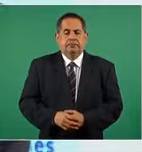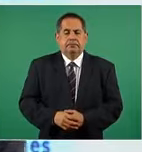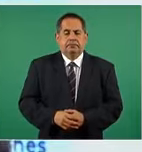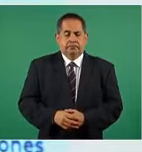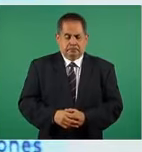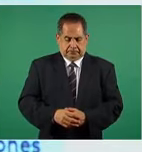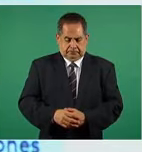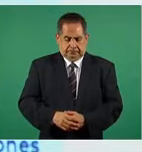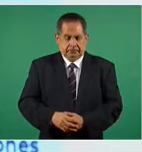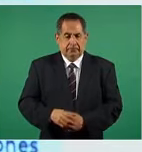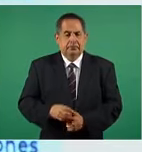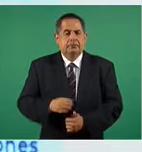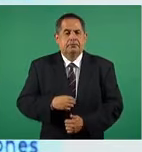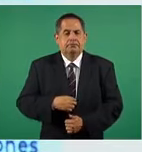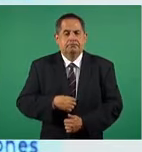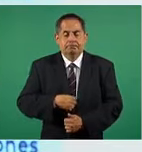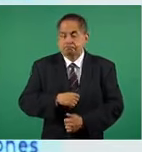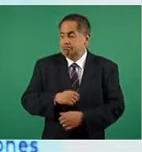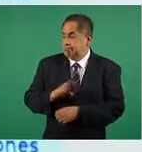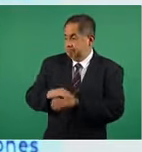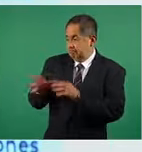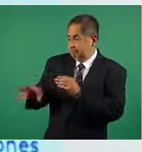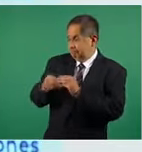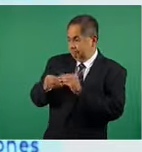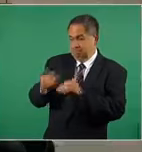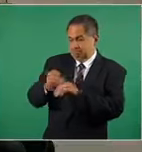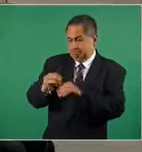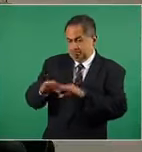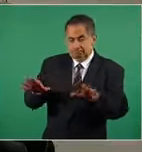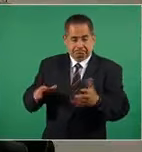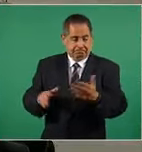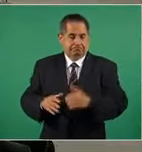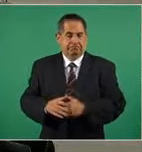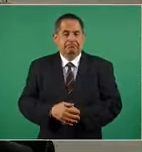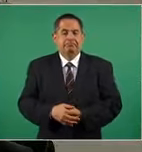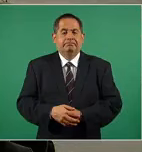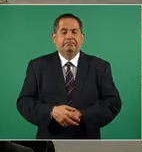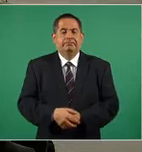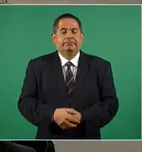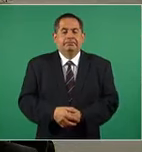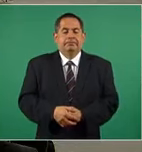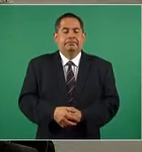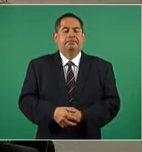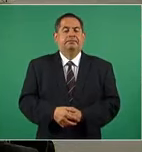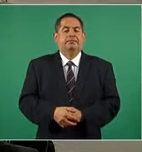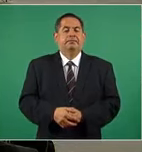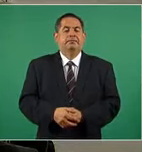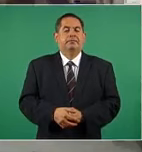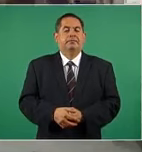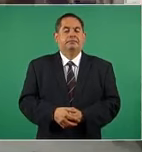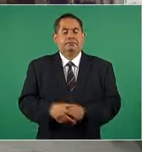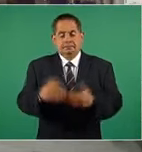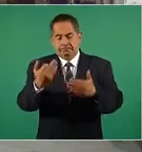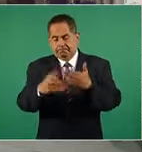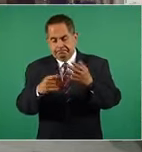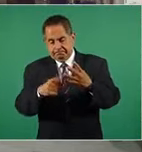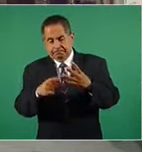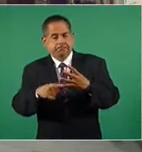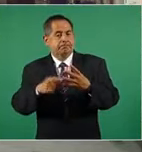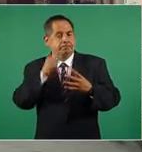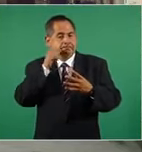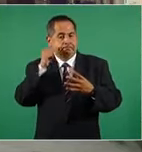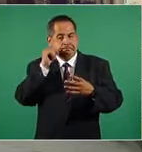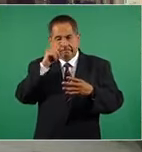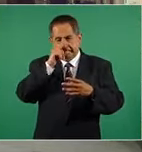Ya hice mi aportación. Bueno, abrimos, nos queda pendiente, nos quedó